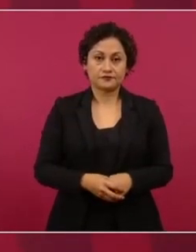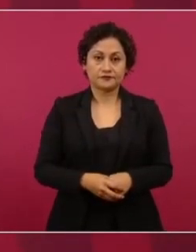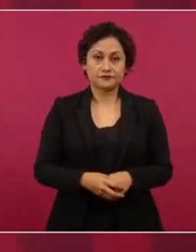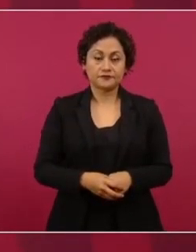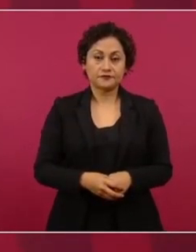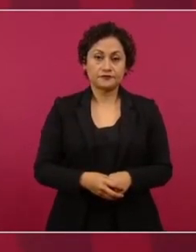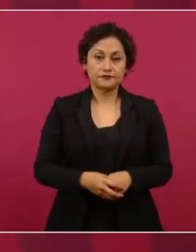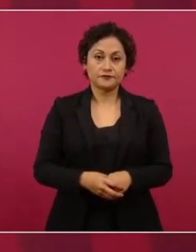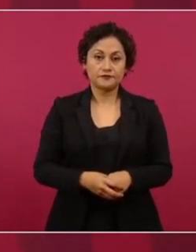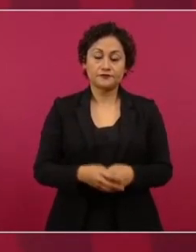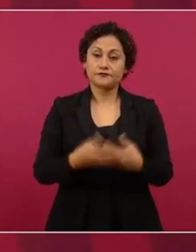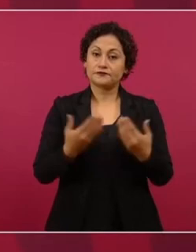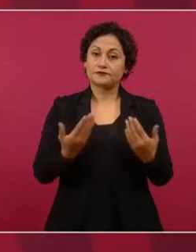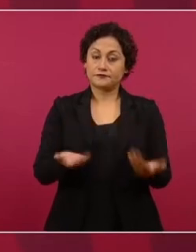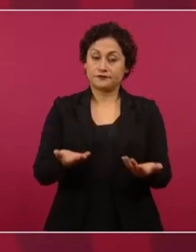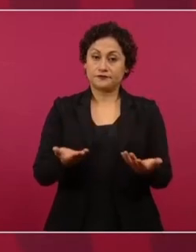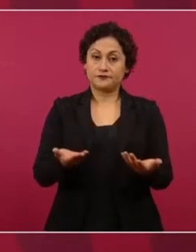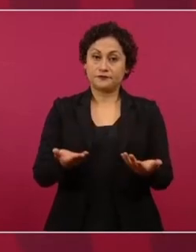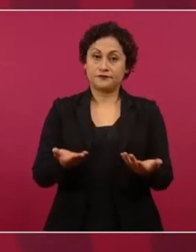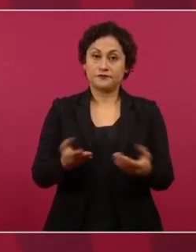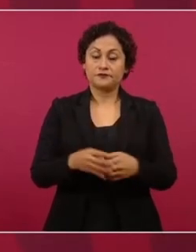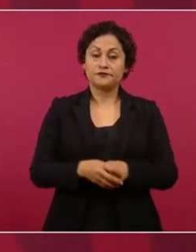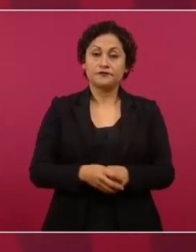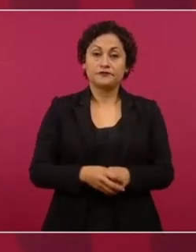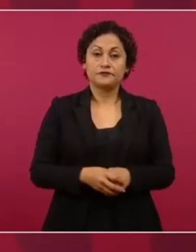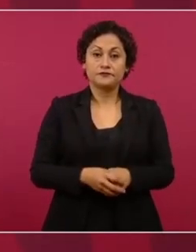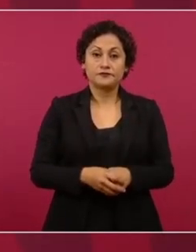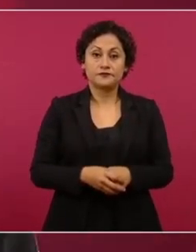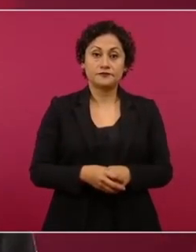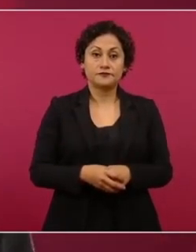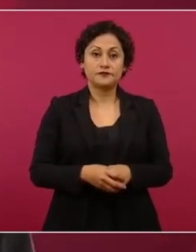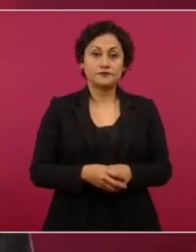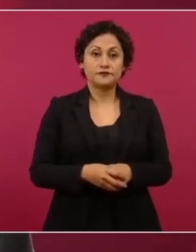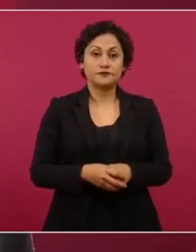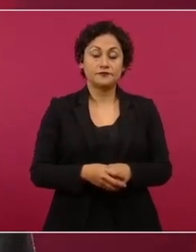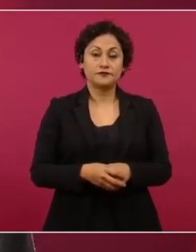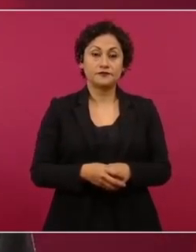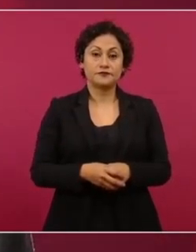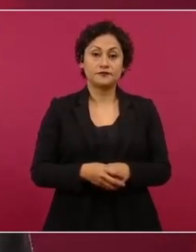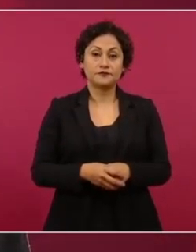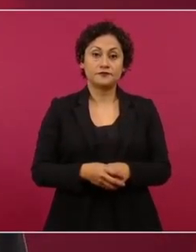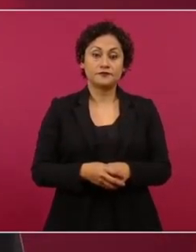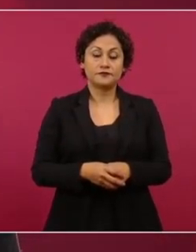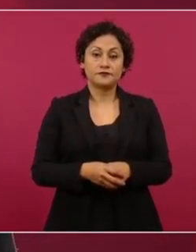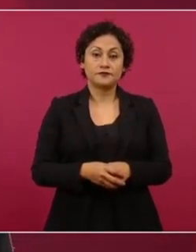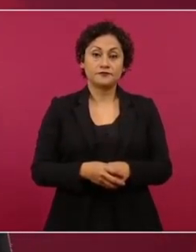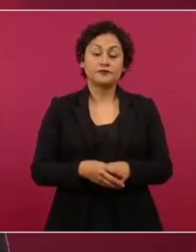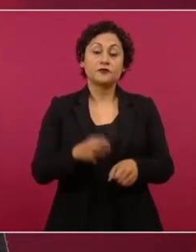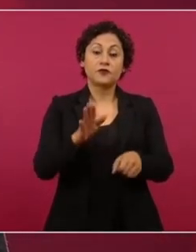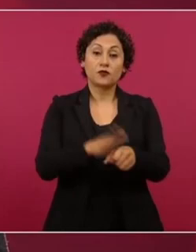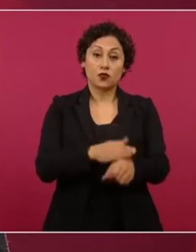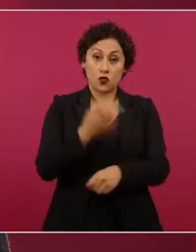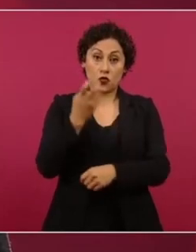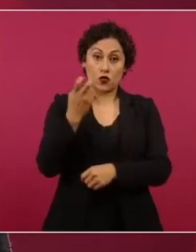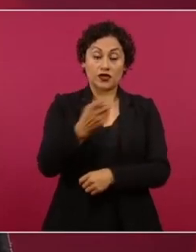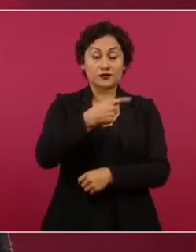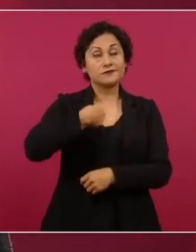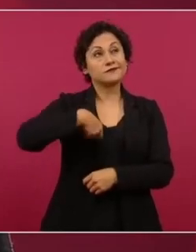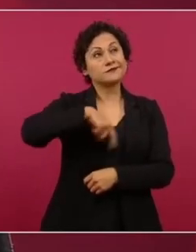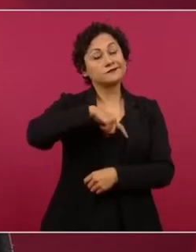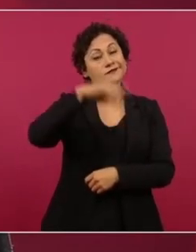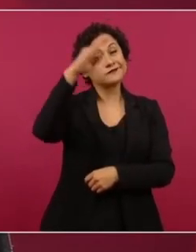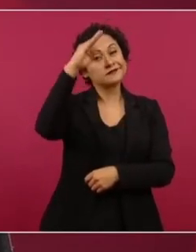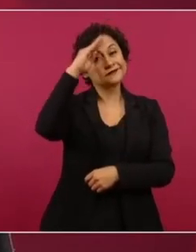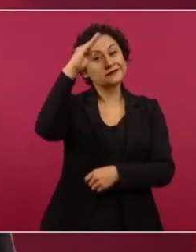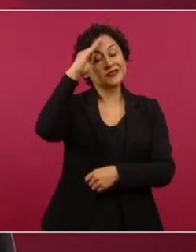Por eso decidimos enviar una iniciativa de